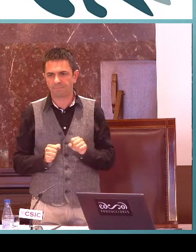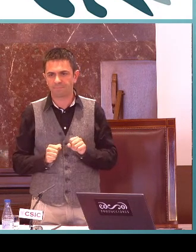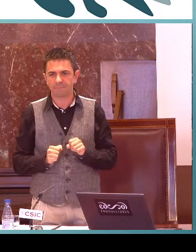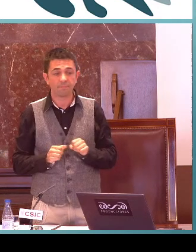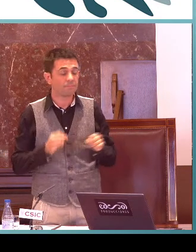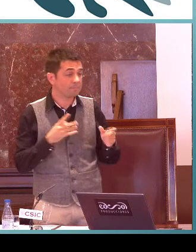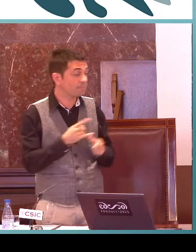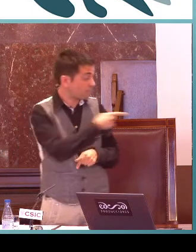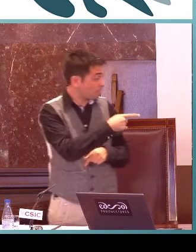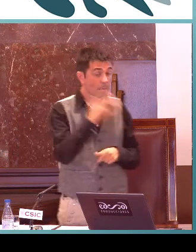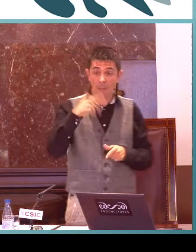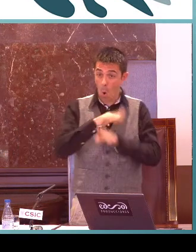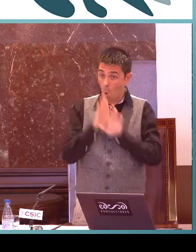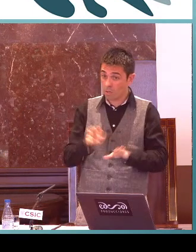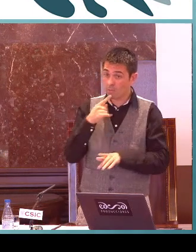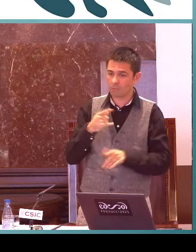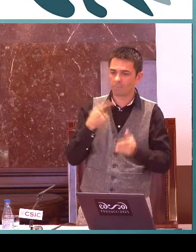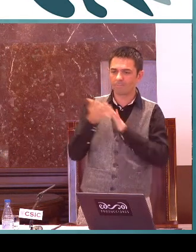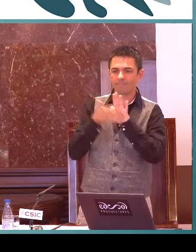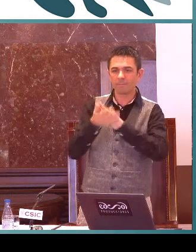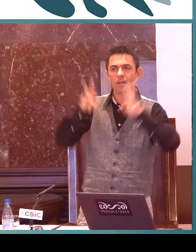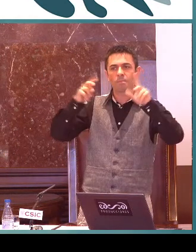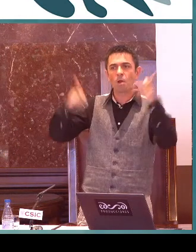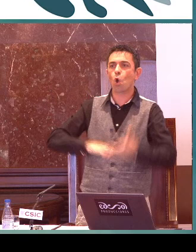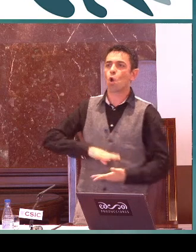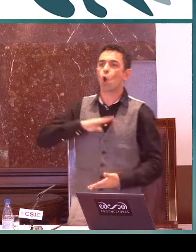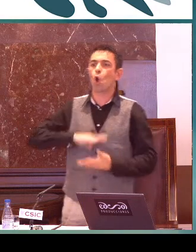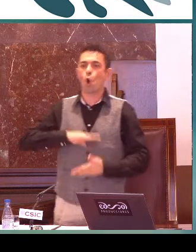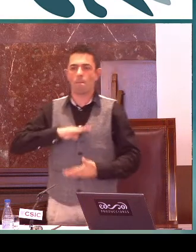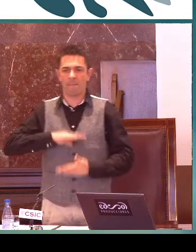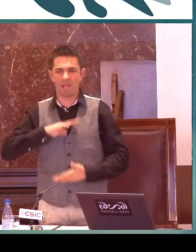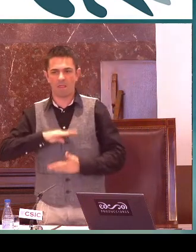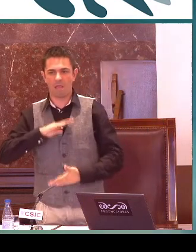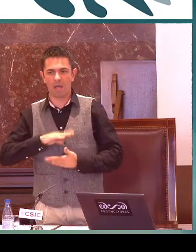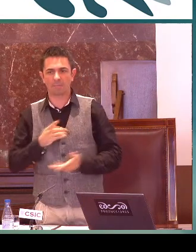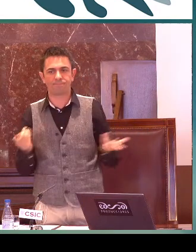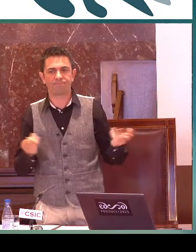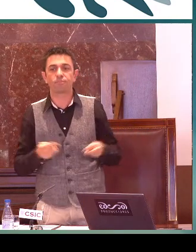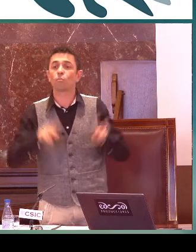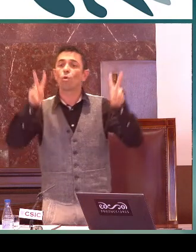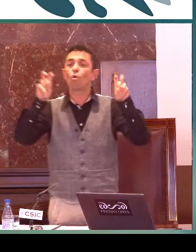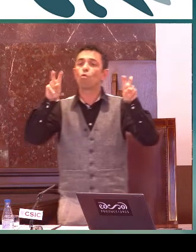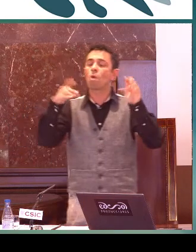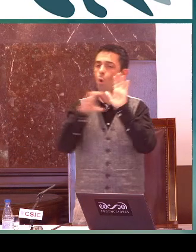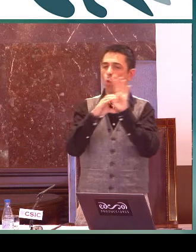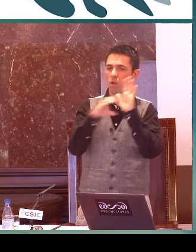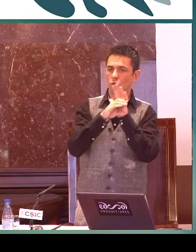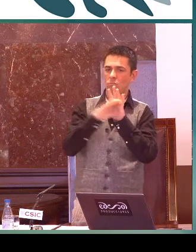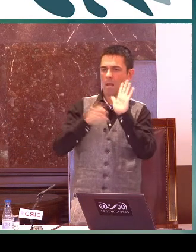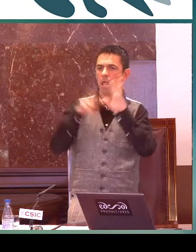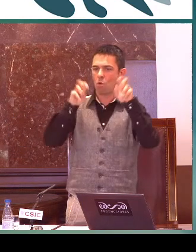llevar a cabo este trabajo que estamos haciendo. Paco, lo que ha dicho en la última es que ha estado hablando de las competencias.